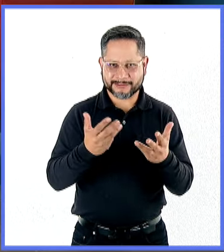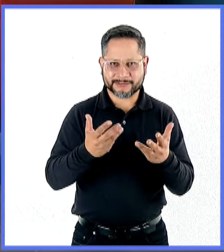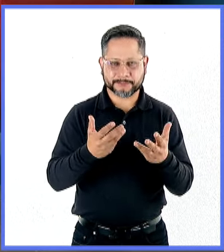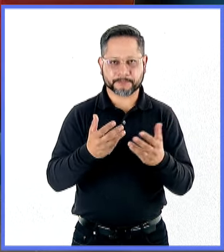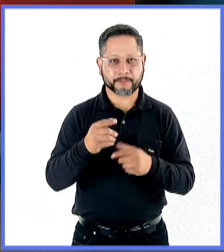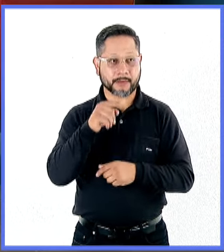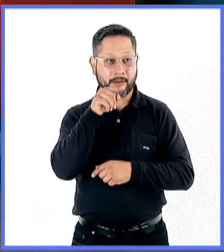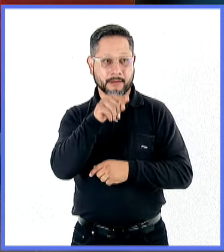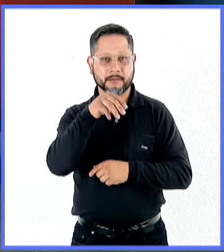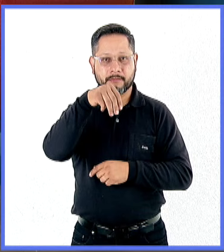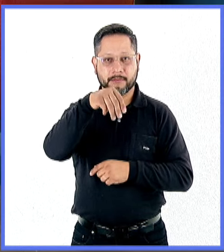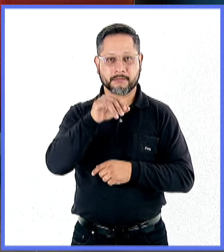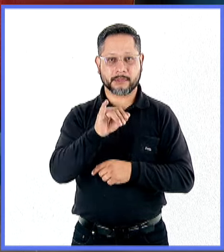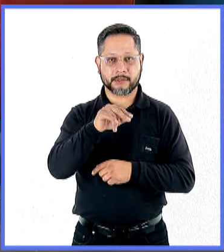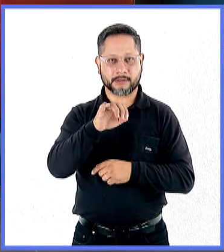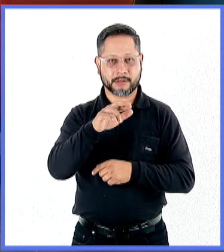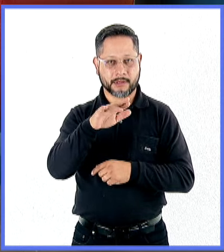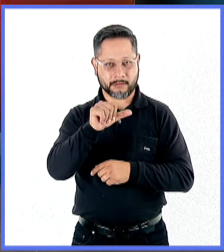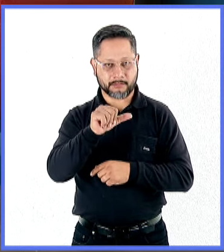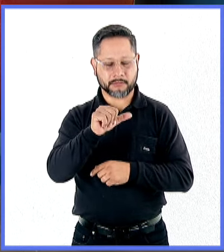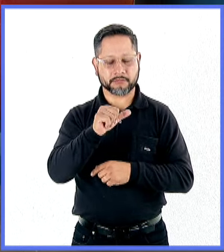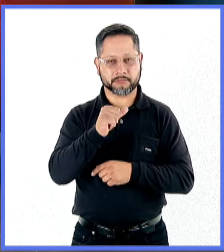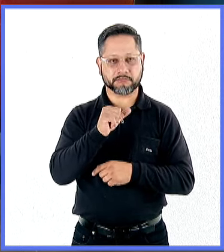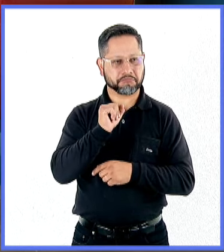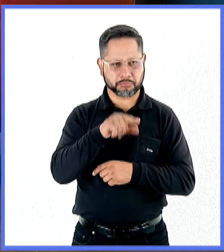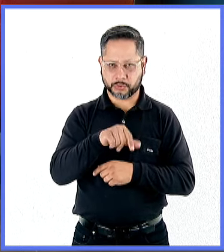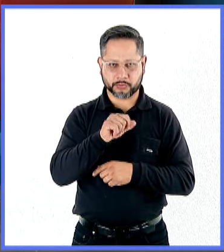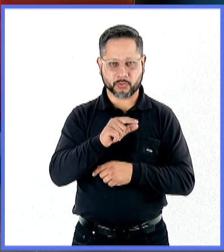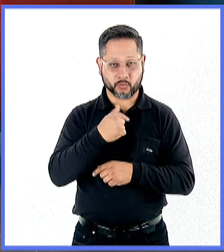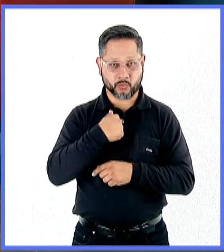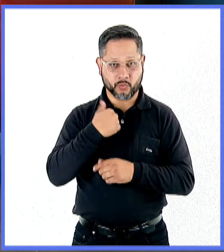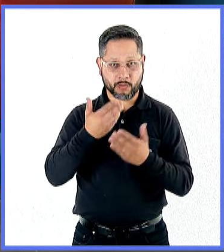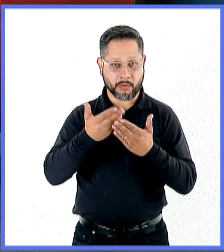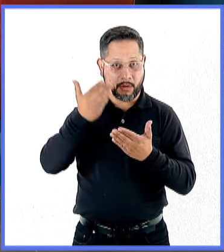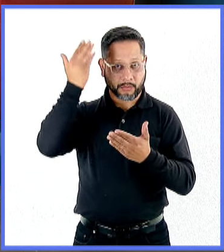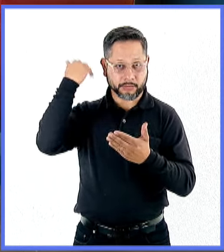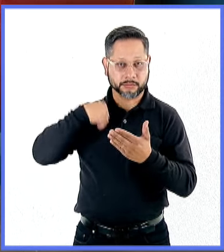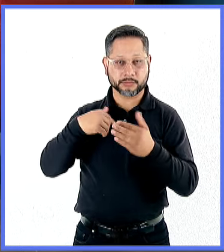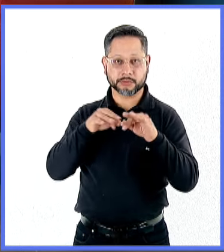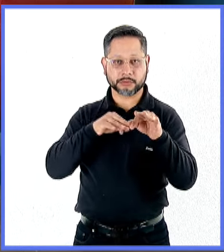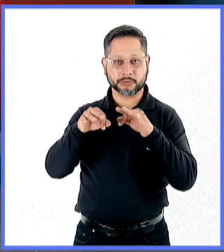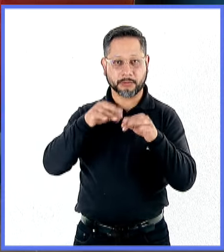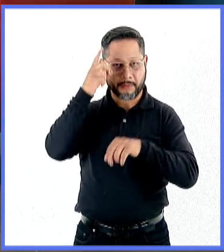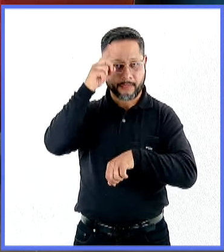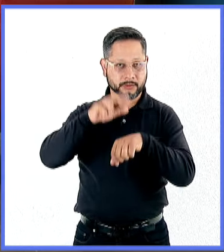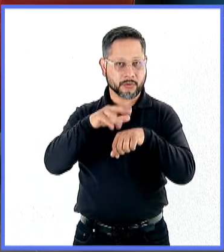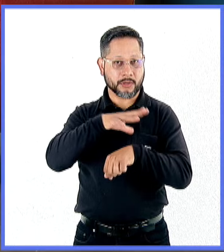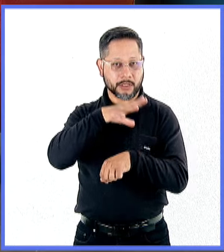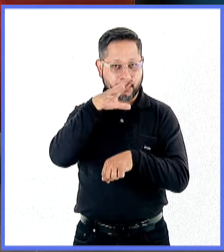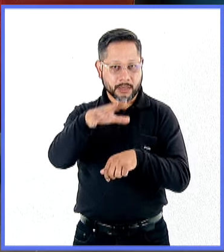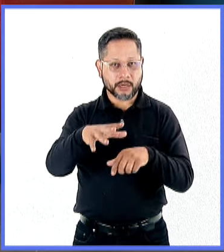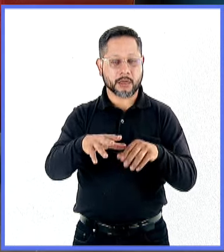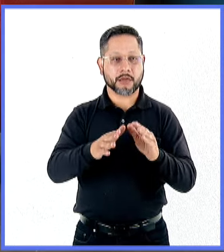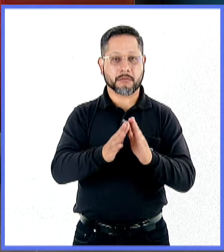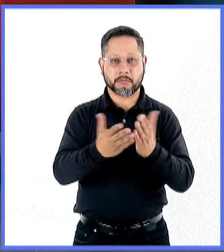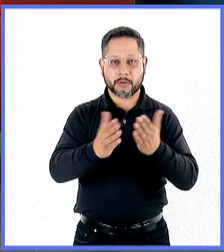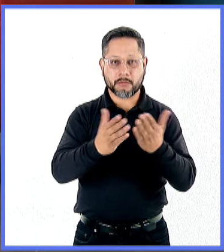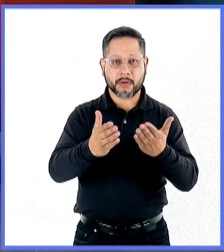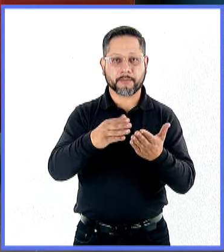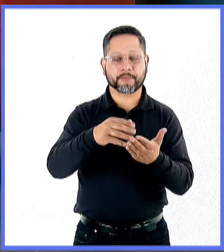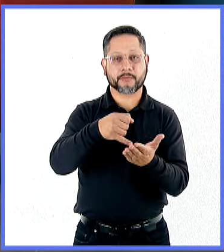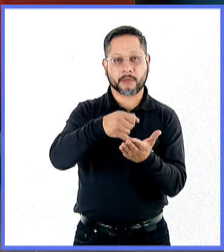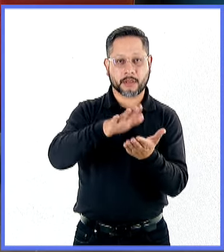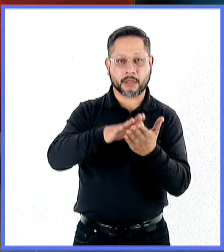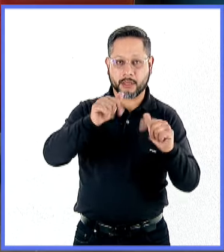Minería no fue una excepción, pero yo trabajé, antes de llegar a la Feria de Minería, en la Dirección General de Publicaciones y Fomento Editorial